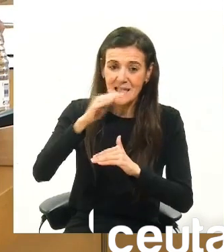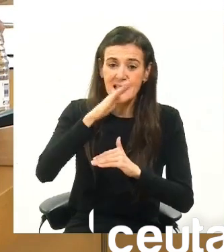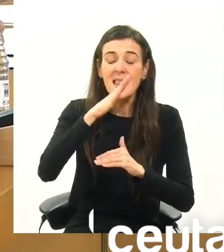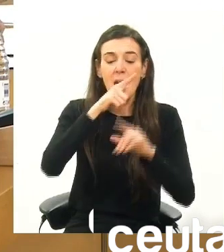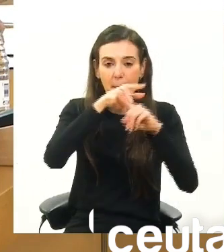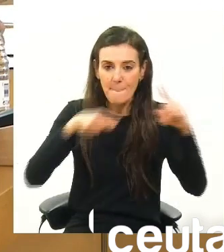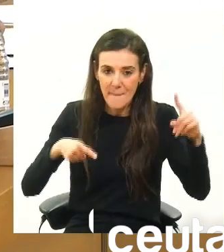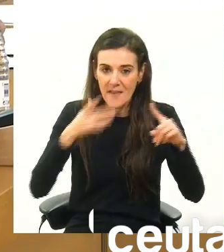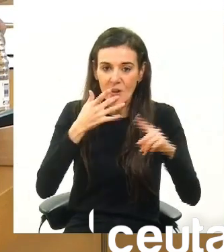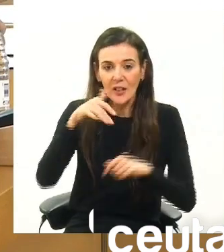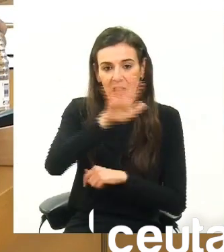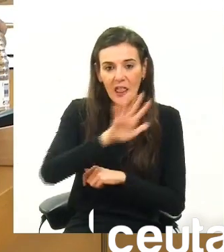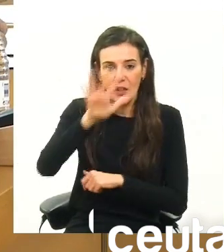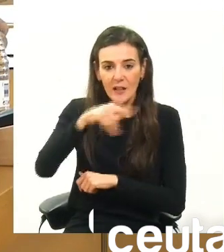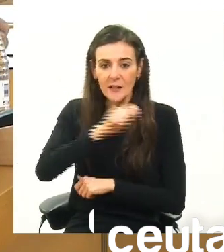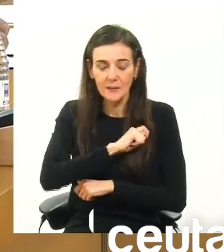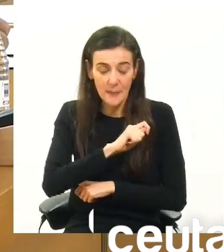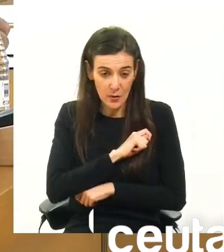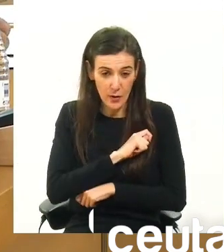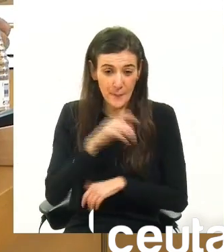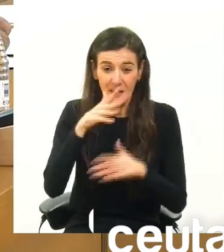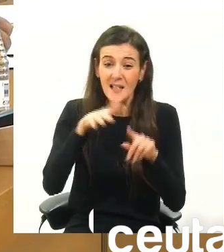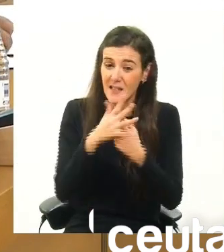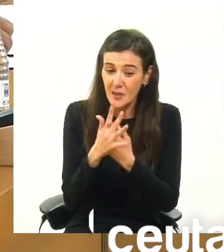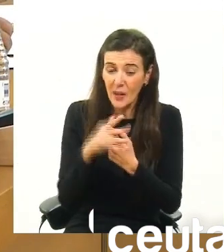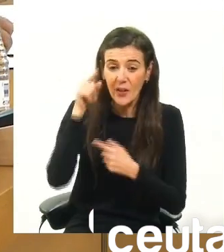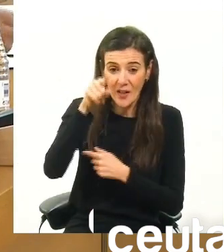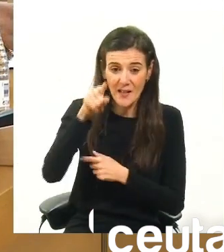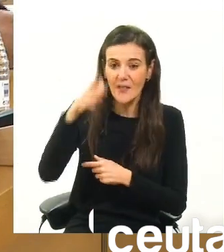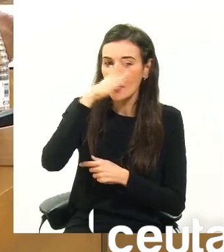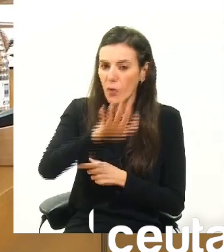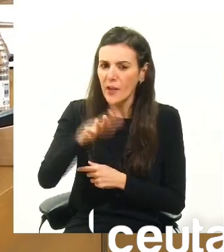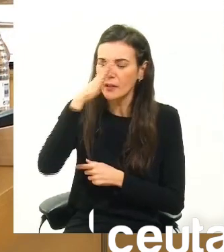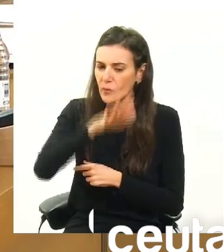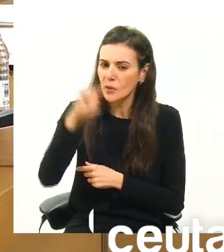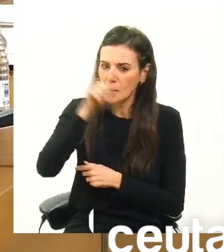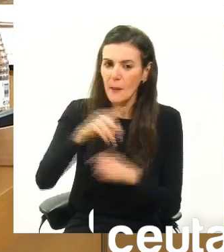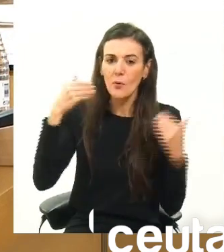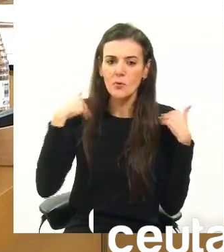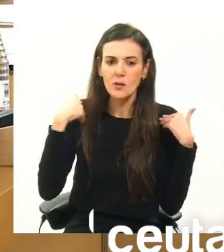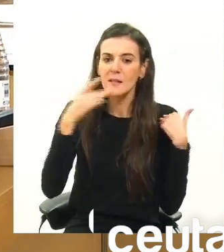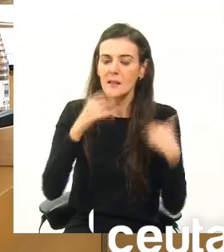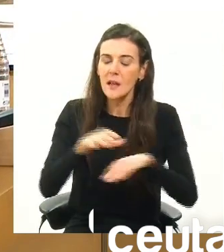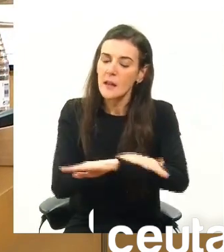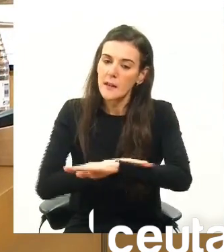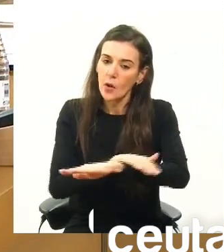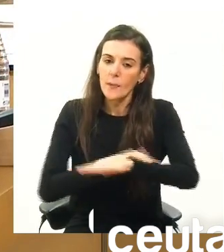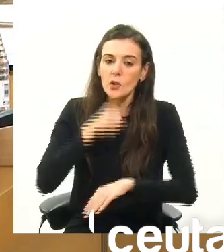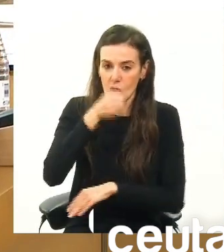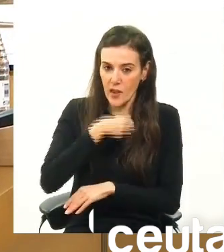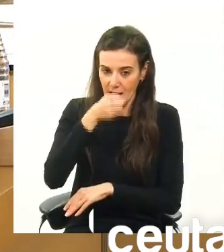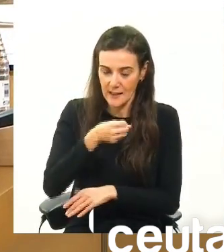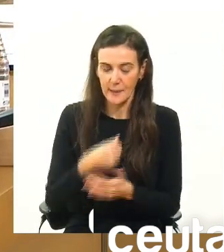de media que en territorio peninsular y eso también tenemos que denunciarlo y es responsabilidad del Gobierno socialista.